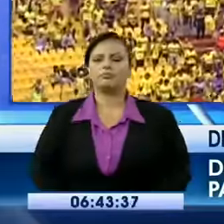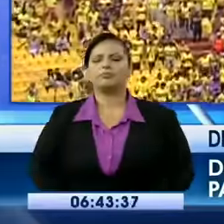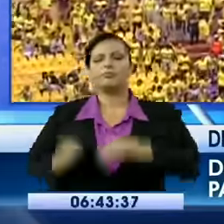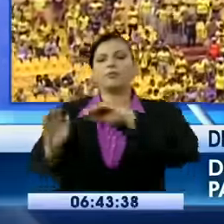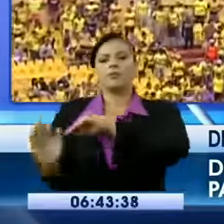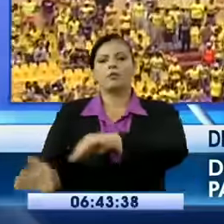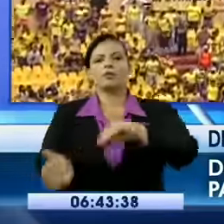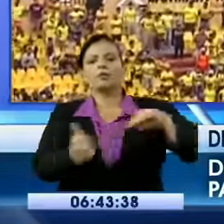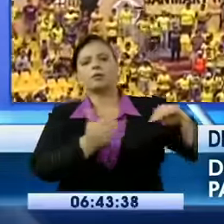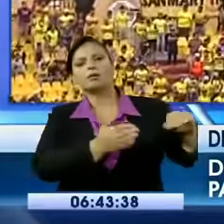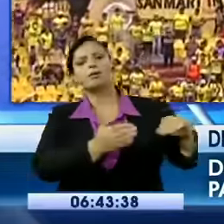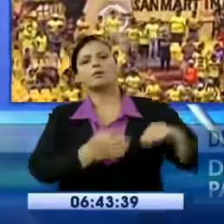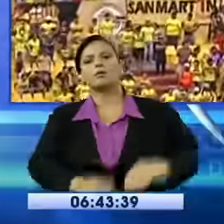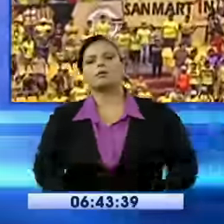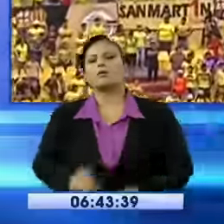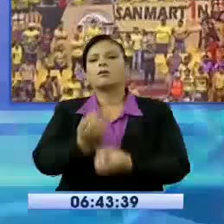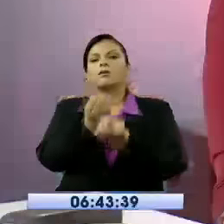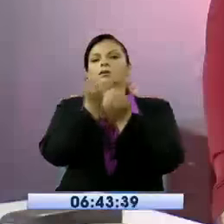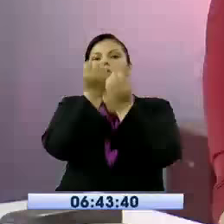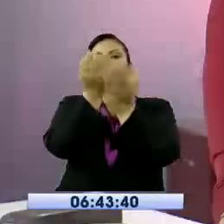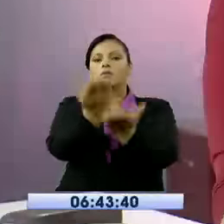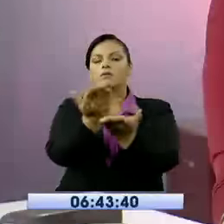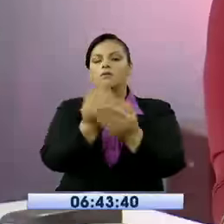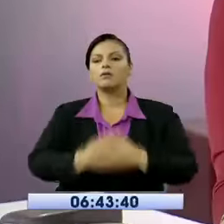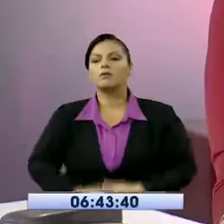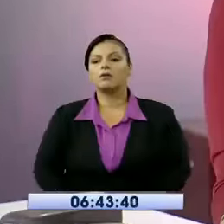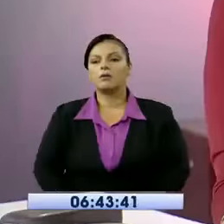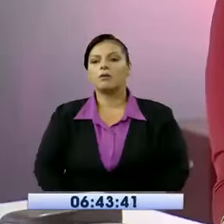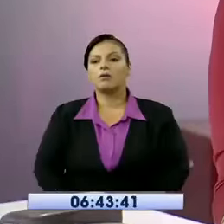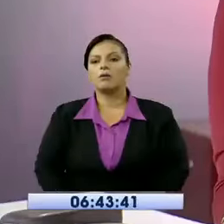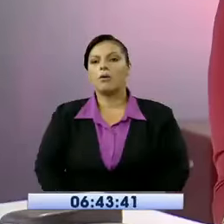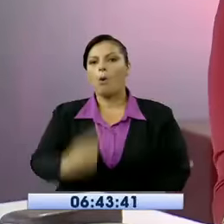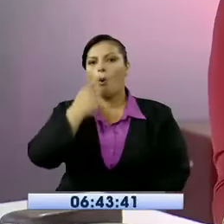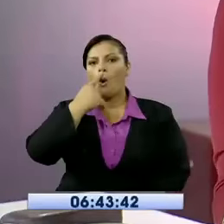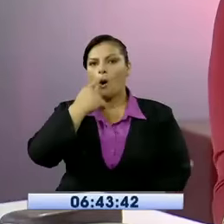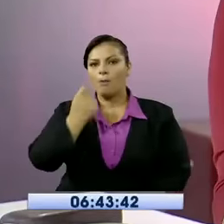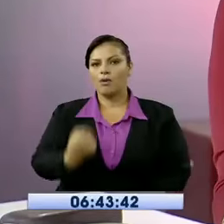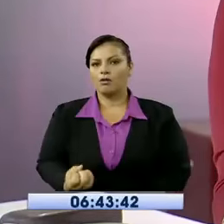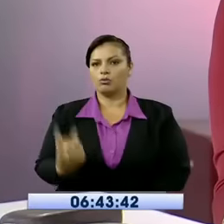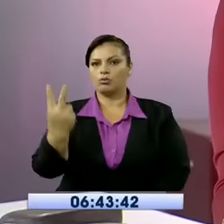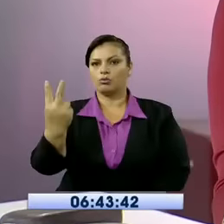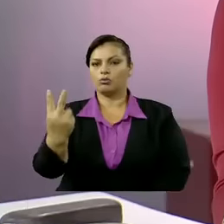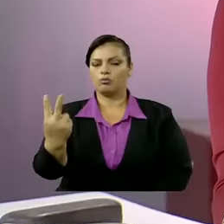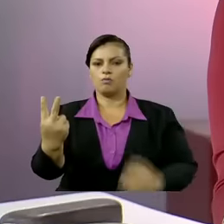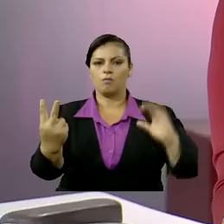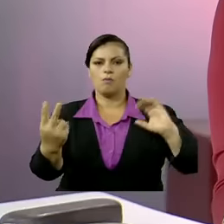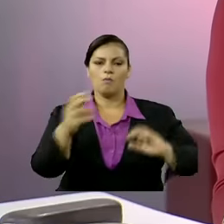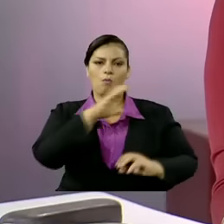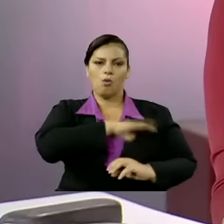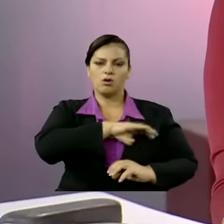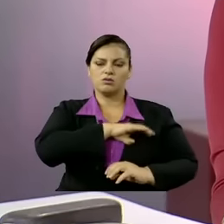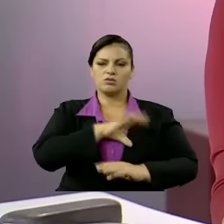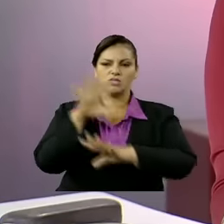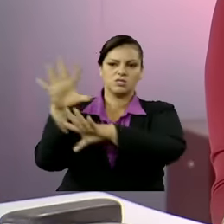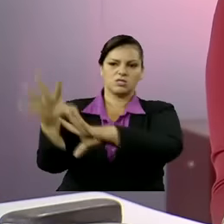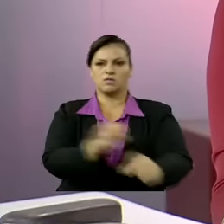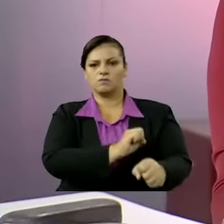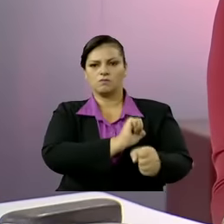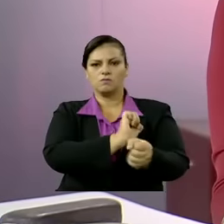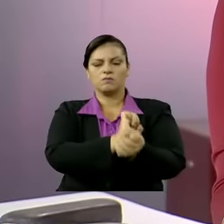cambiar de tema. Quiero contarles que dos sujetos, amigos televidentes, fueron capturados por la Policía Nacional luego de,